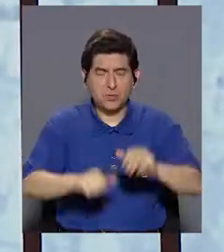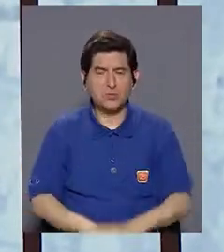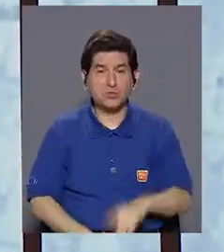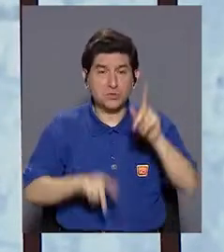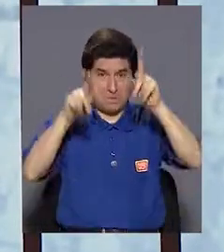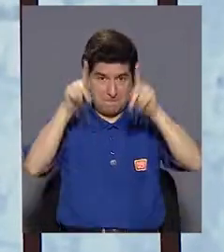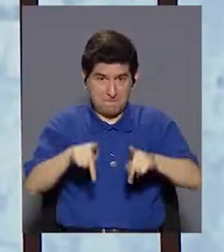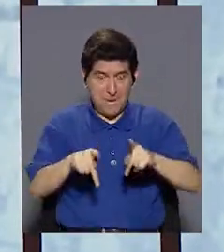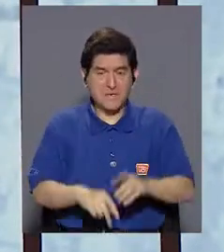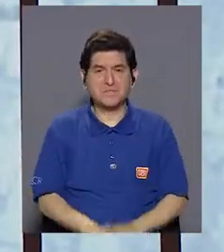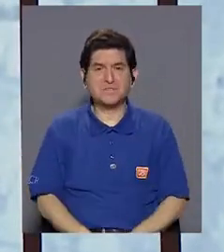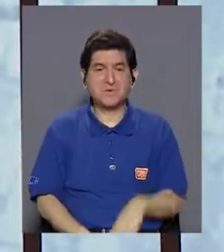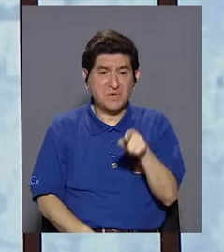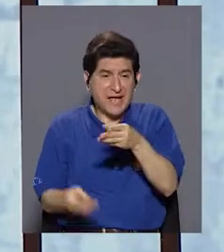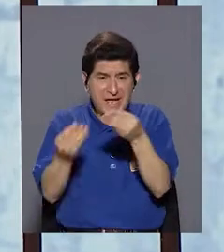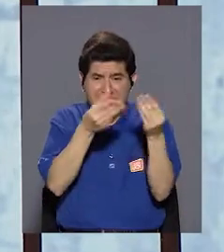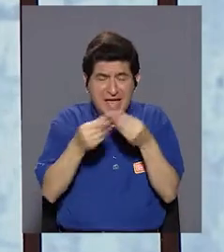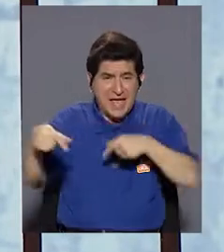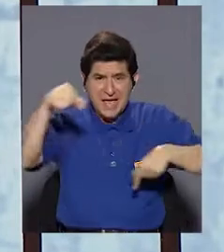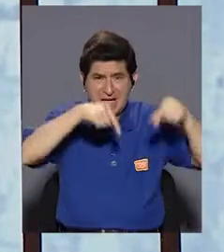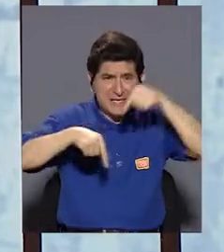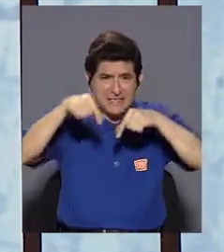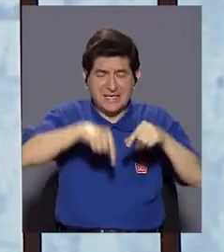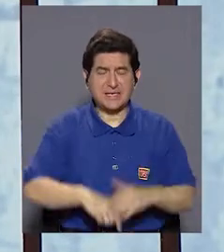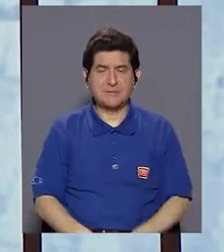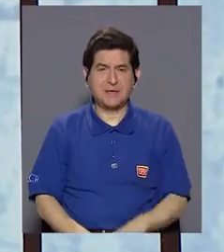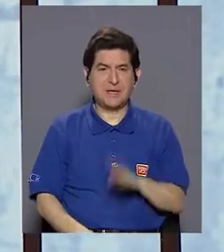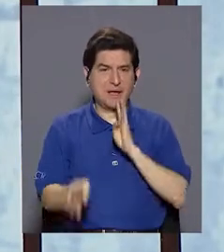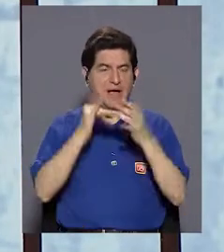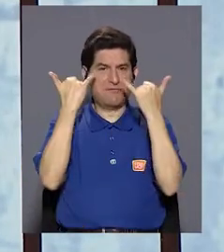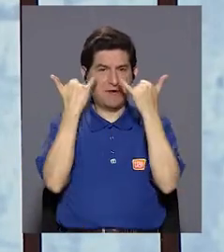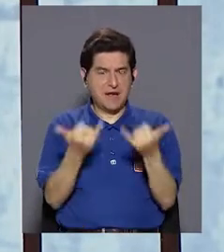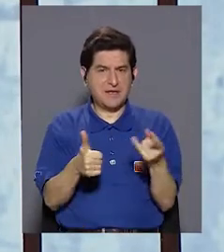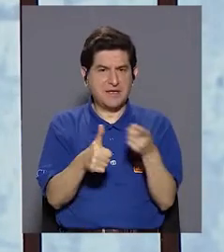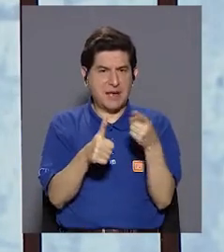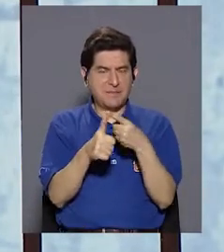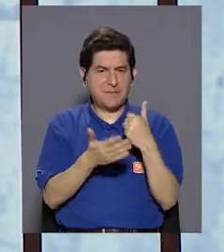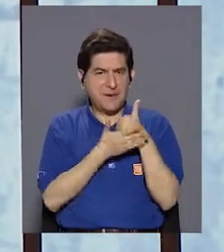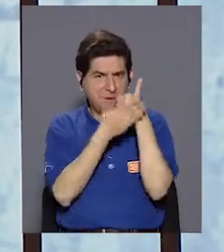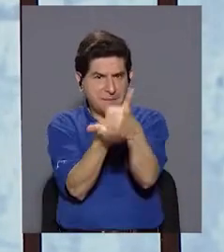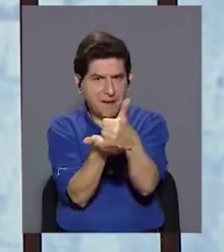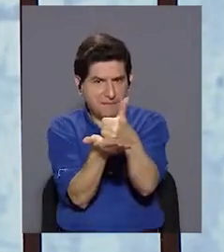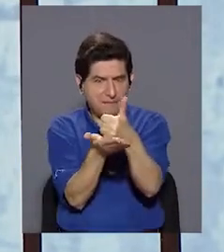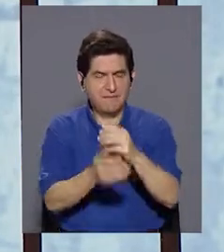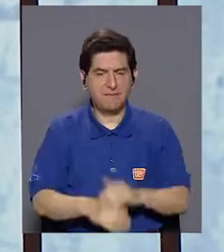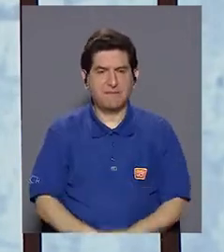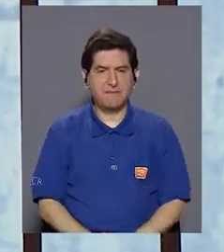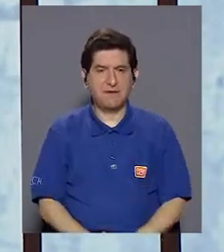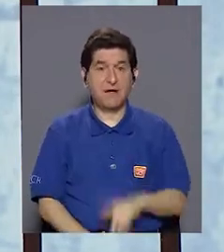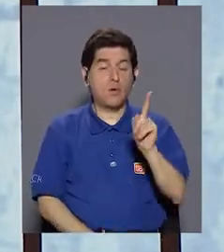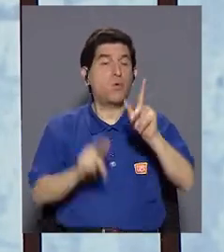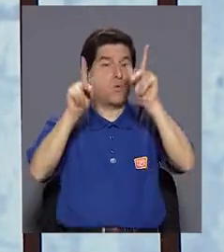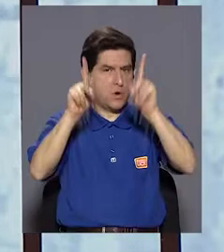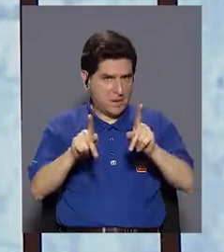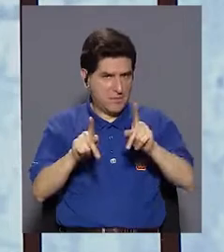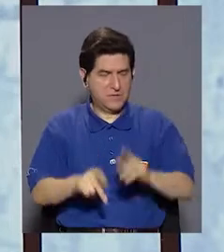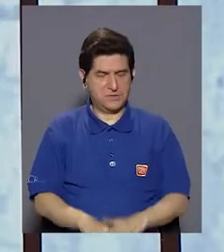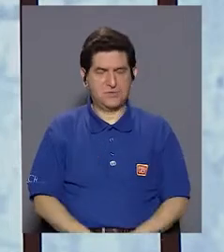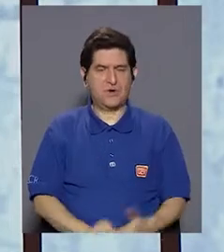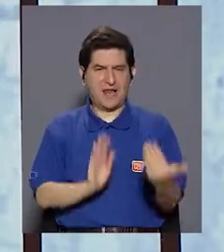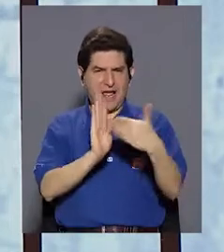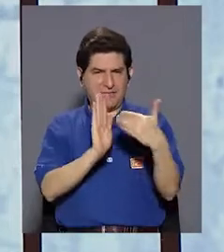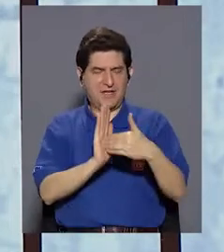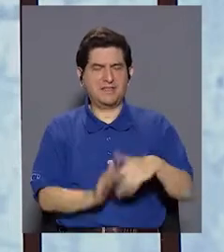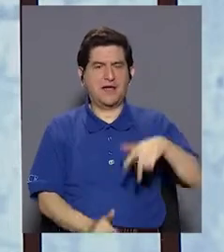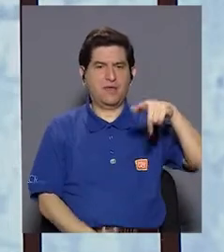Simplemente a una persona que le caiga, ¿no? Esa es sustancia química, y aquí hablamos de una vez de cuáles son los primeros auxilios, entonces, si a una persona le